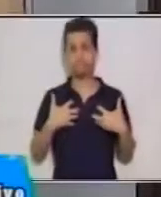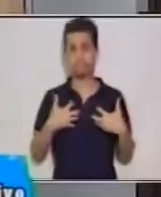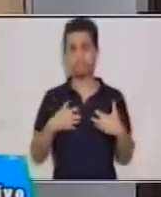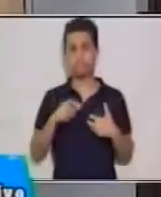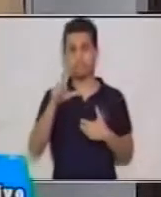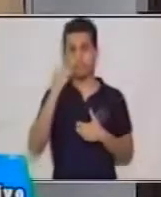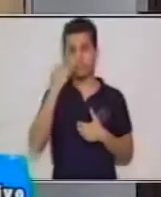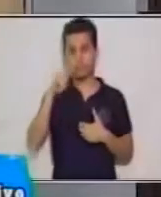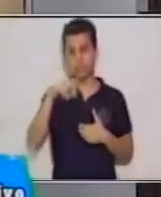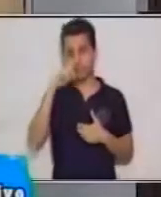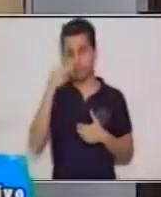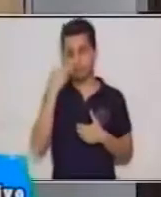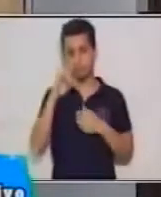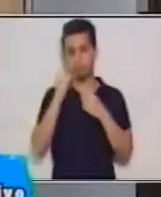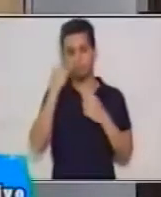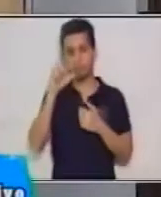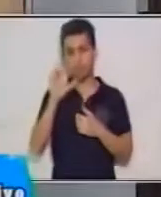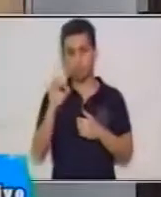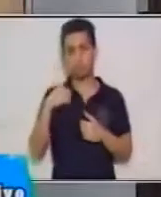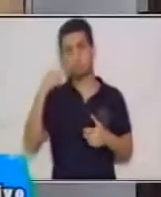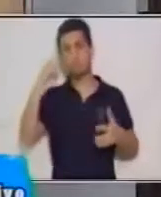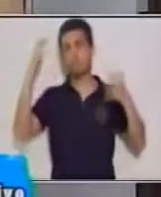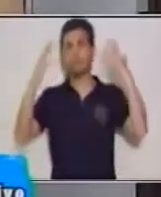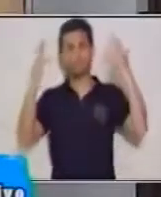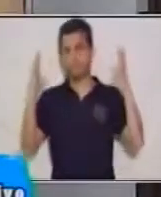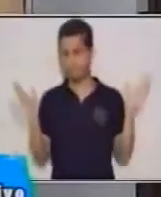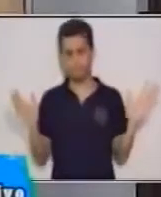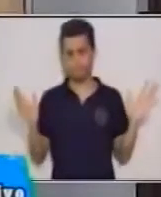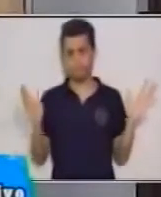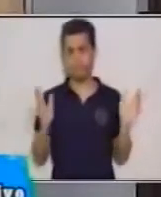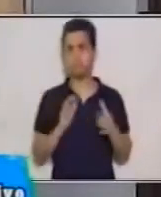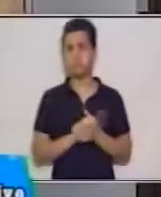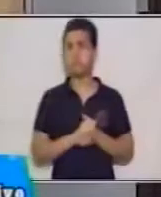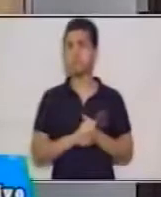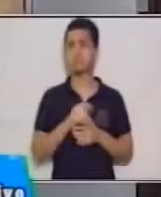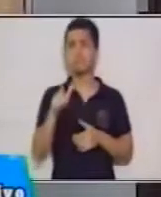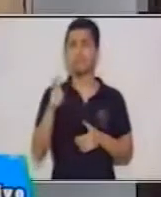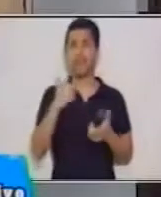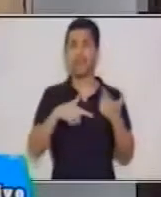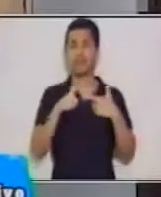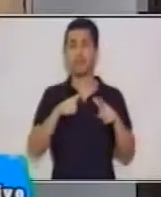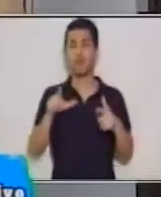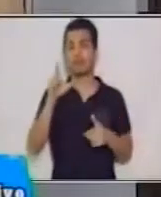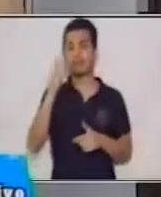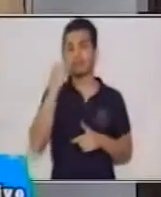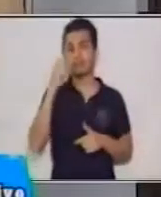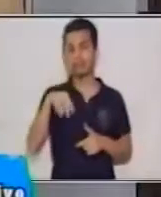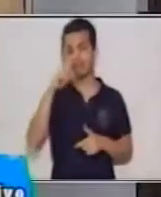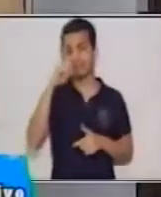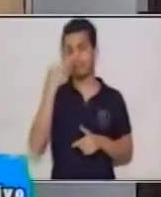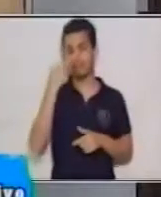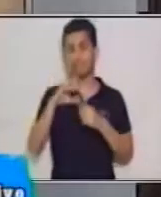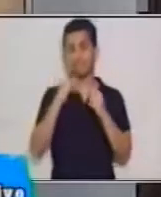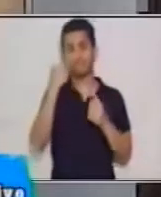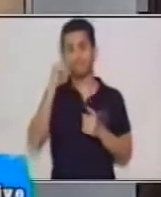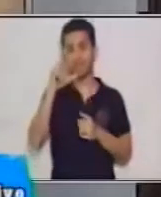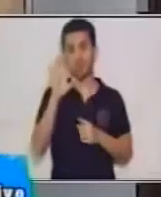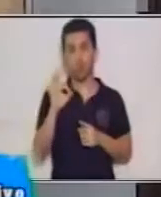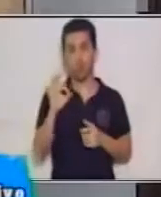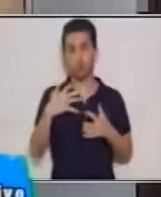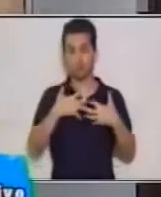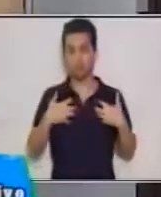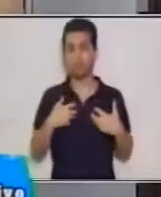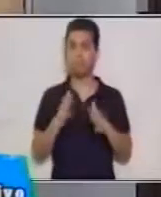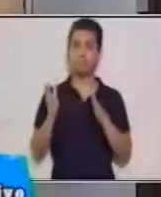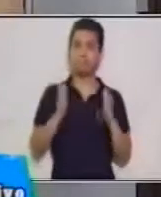lenguaje creado por mi imaginación, ¿verdad? Es un lenguaje científico. El literario,